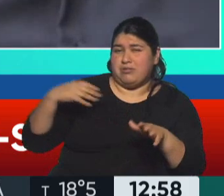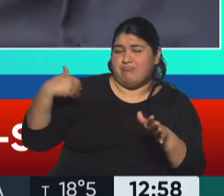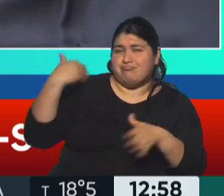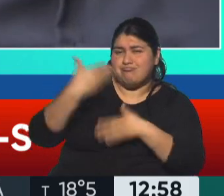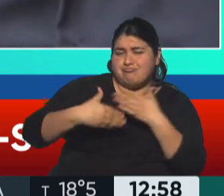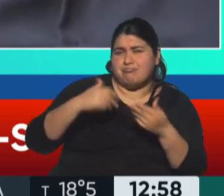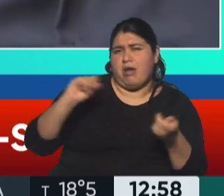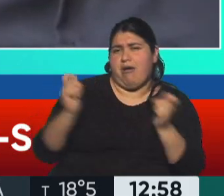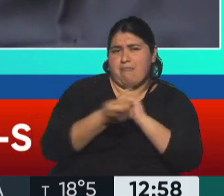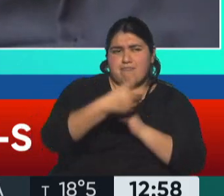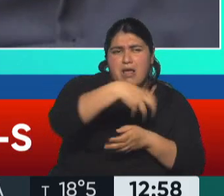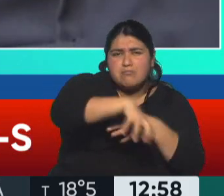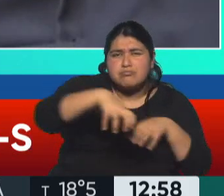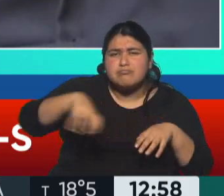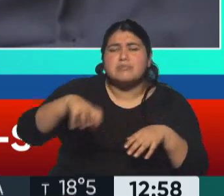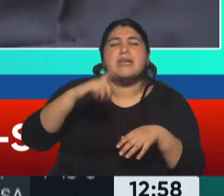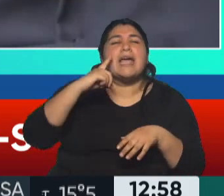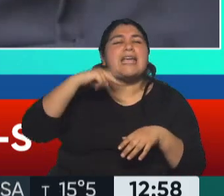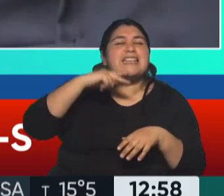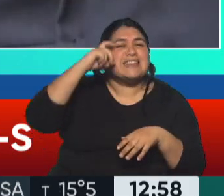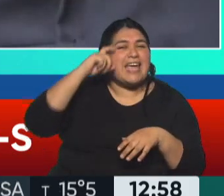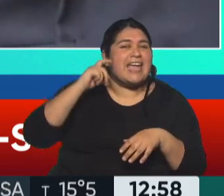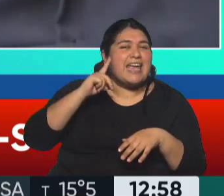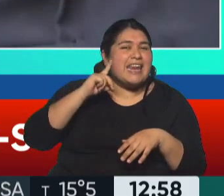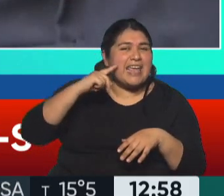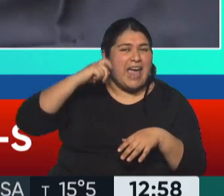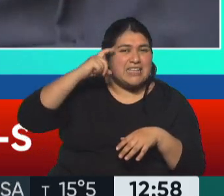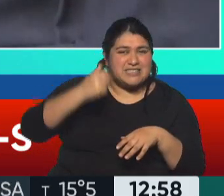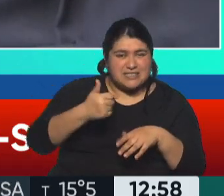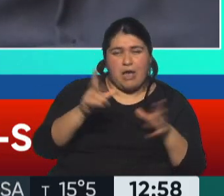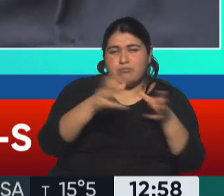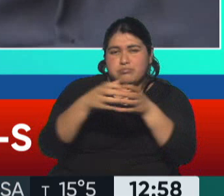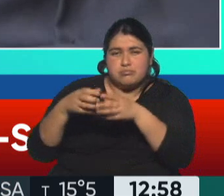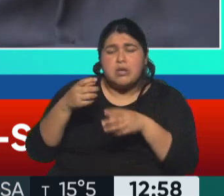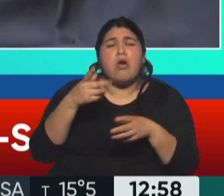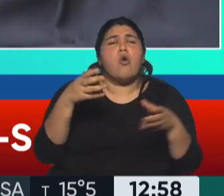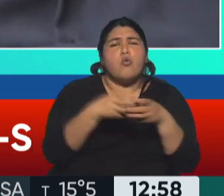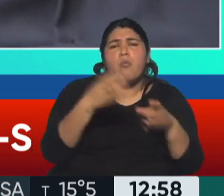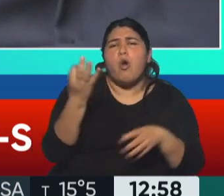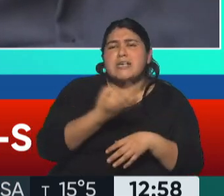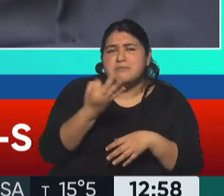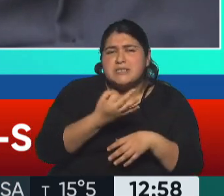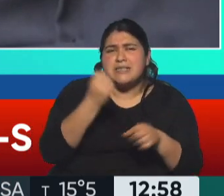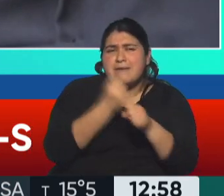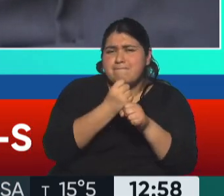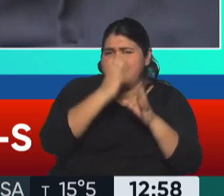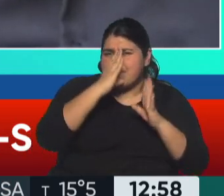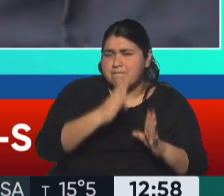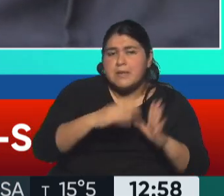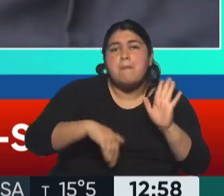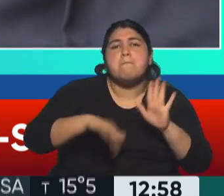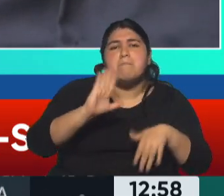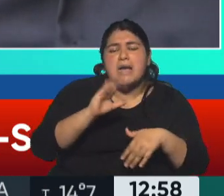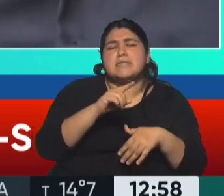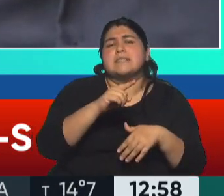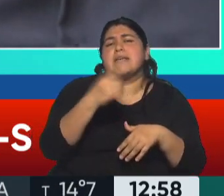capacidad de inteligencia. Ahora las fuerzas especiales están usando inteligencia